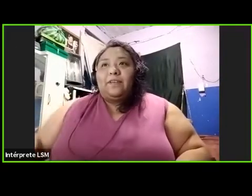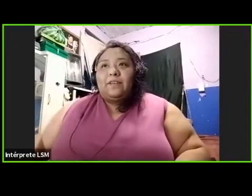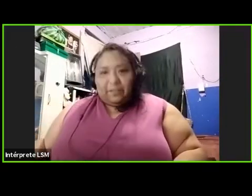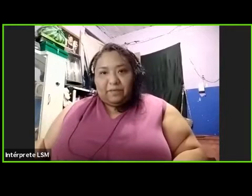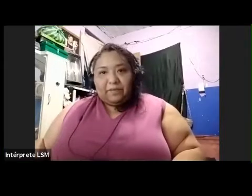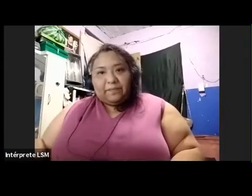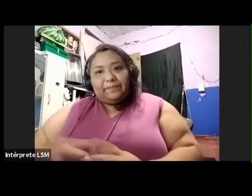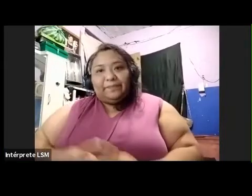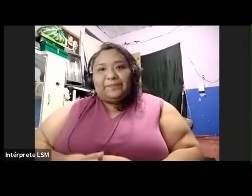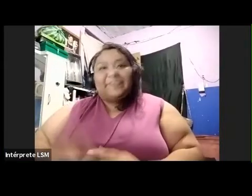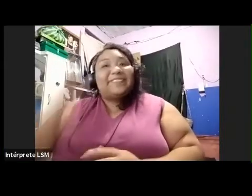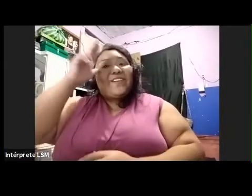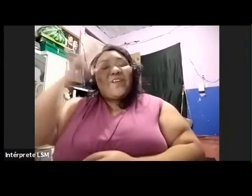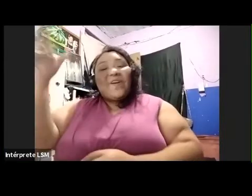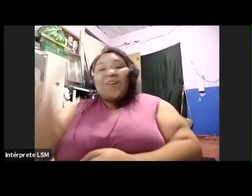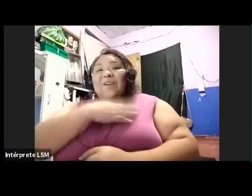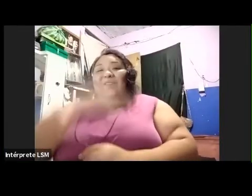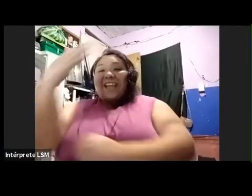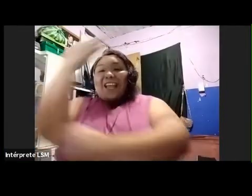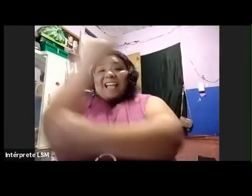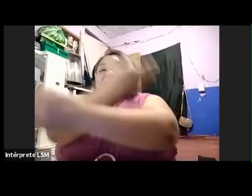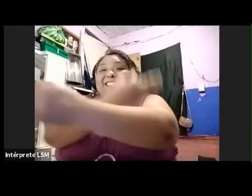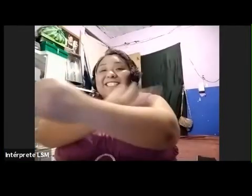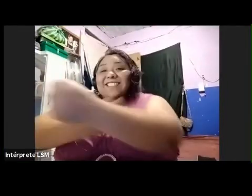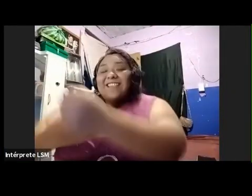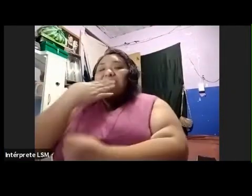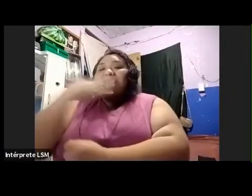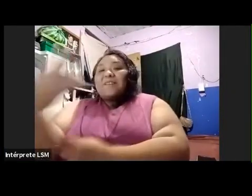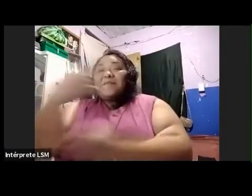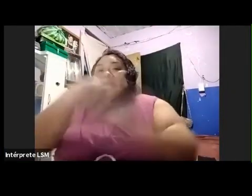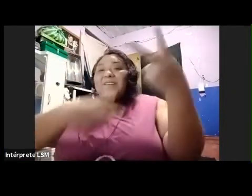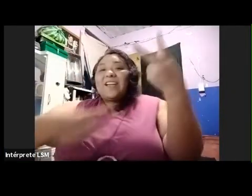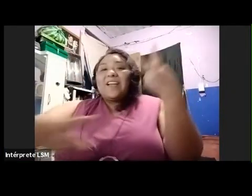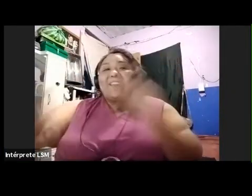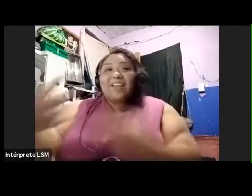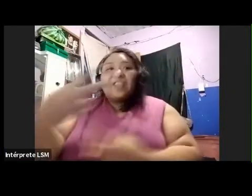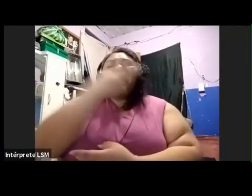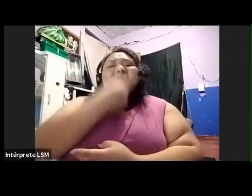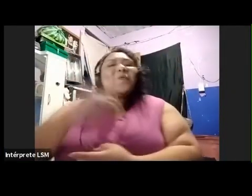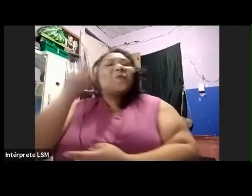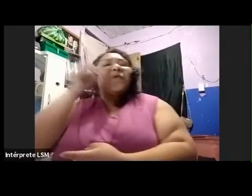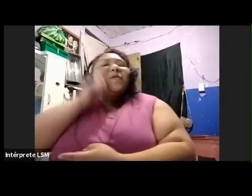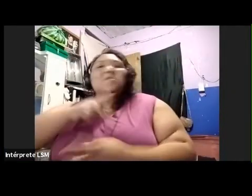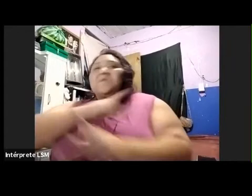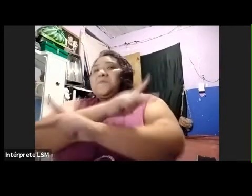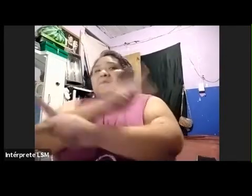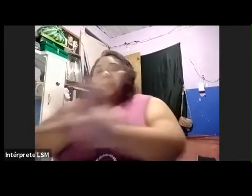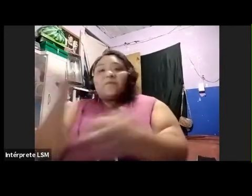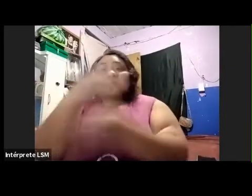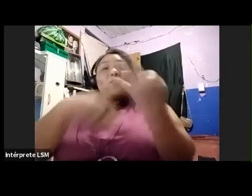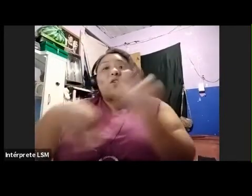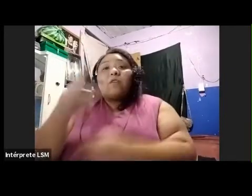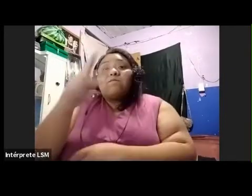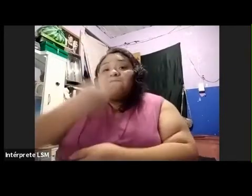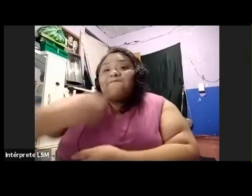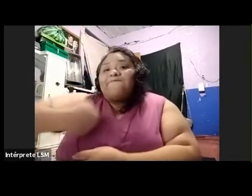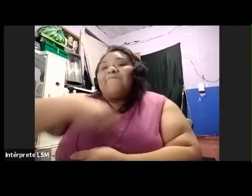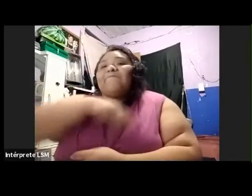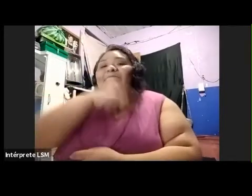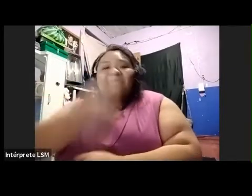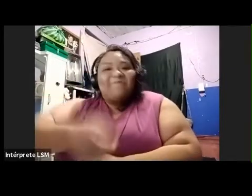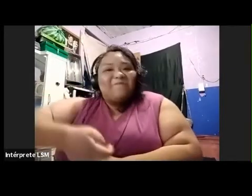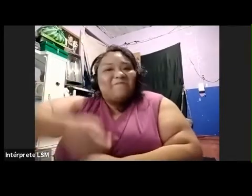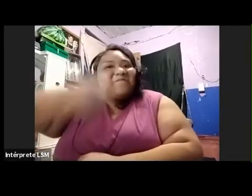Hola, muy buenas tardes. Bienvenidos, bienvenidas a nuestra primera emisión